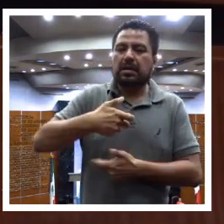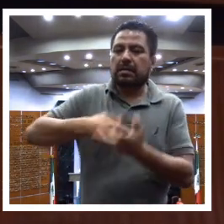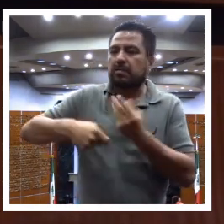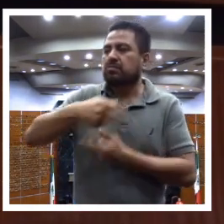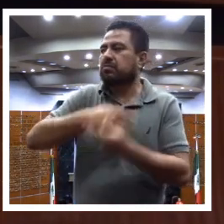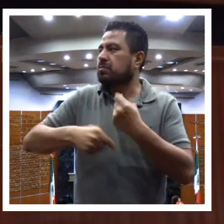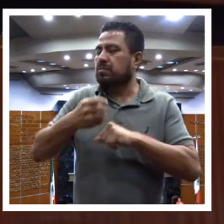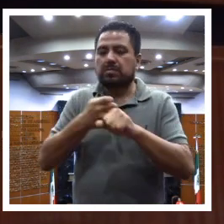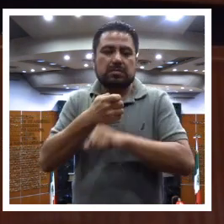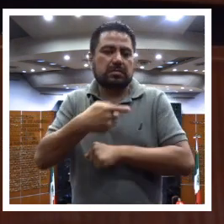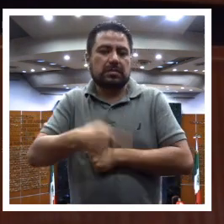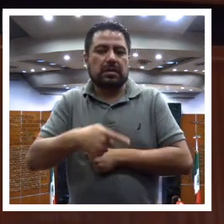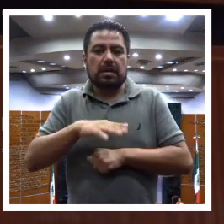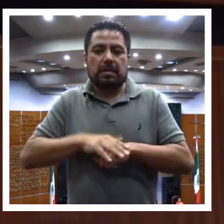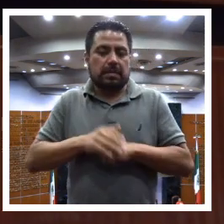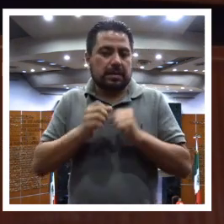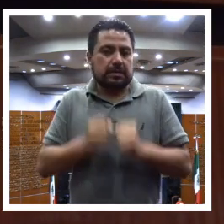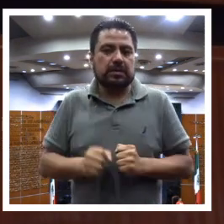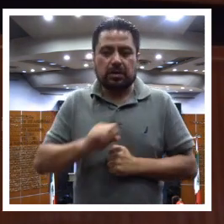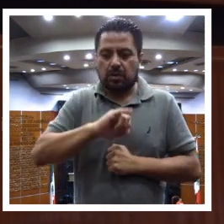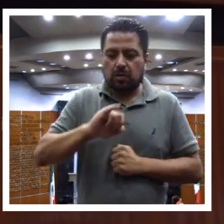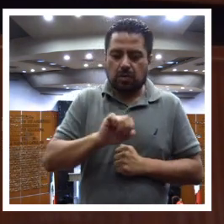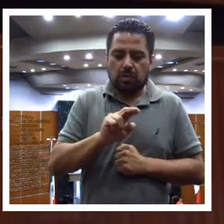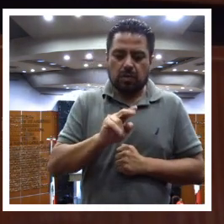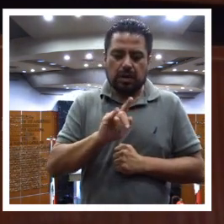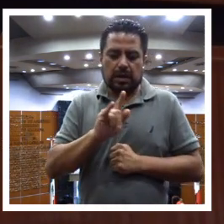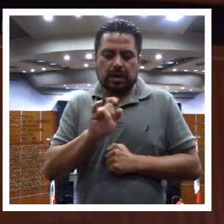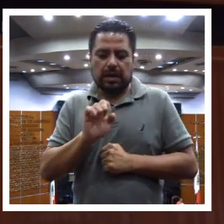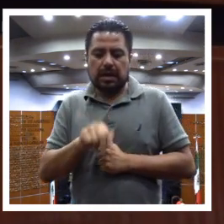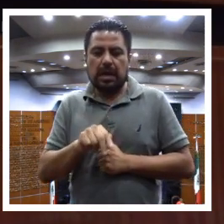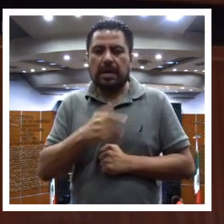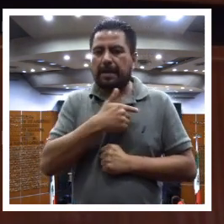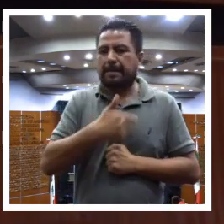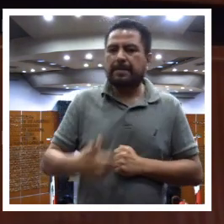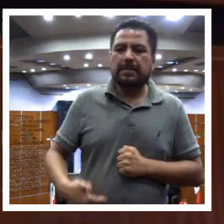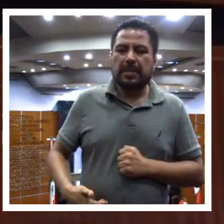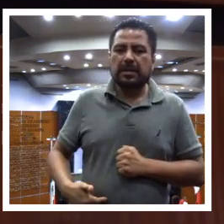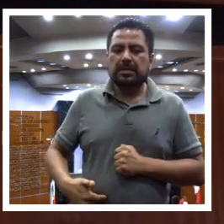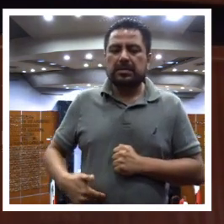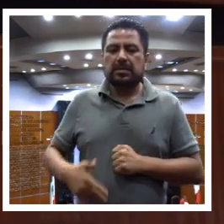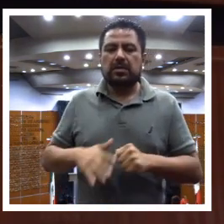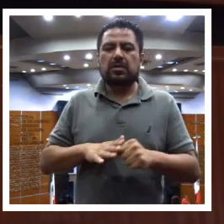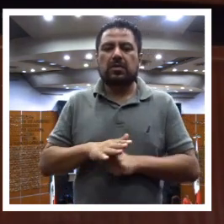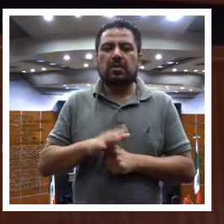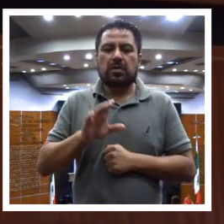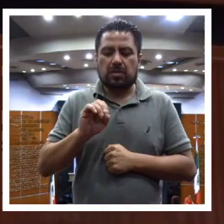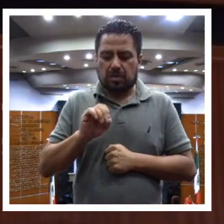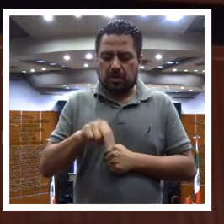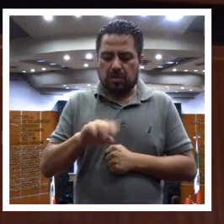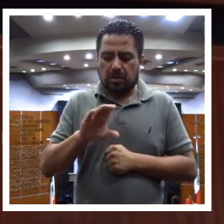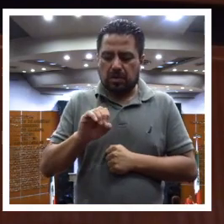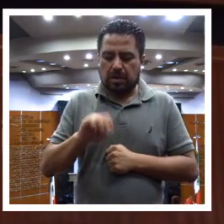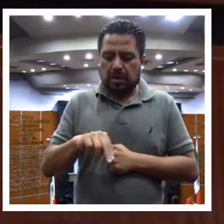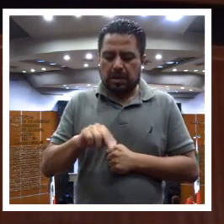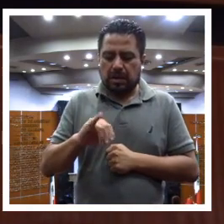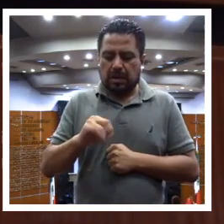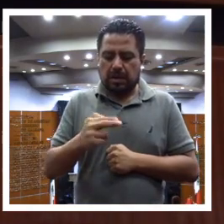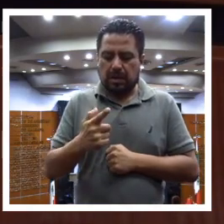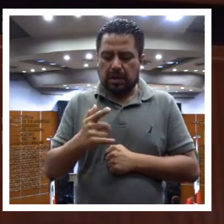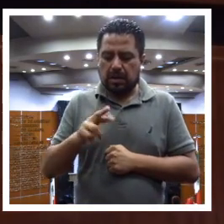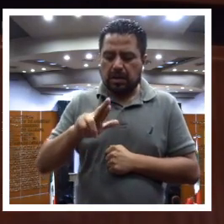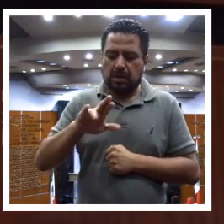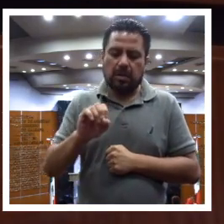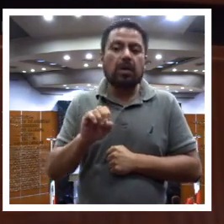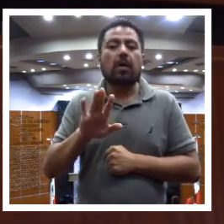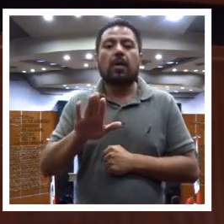locales, aseguró Julián Uriostegui Carvajal, presidente de Concaíngro. Guerrero